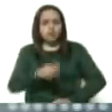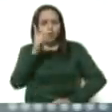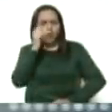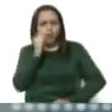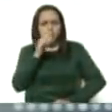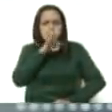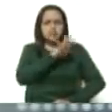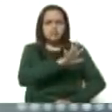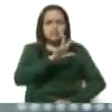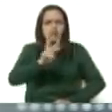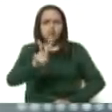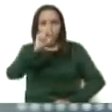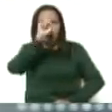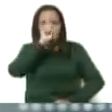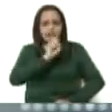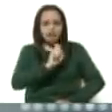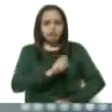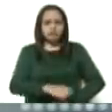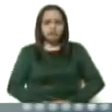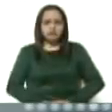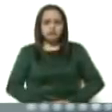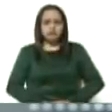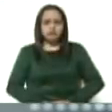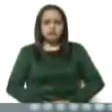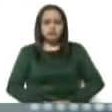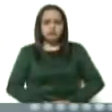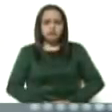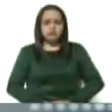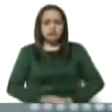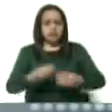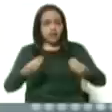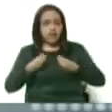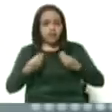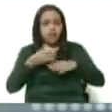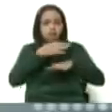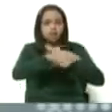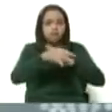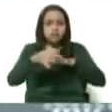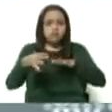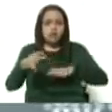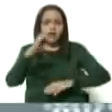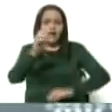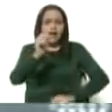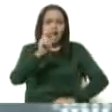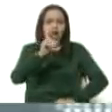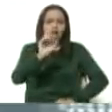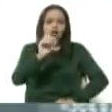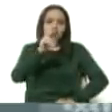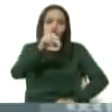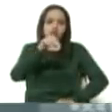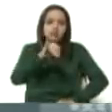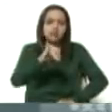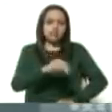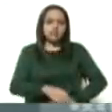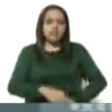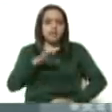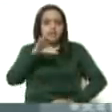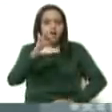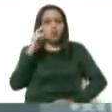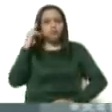52 años de edad natural del municipio Caruní en el estado Bolívar en San Félix.